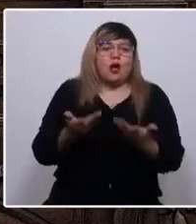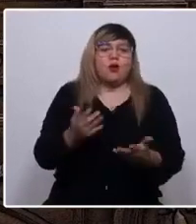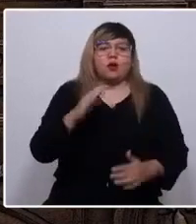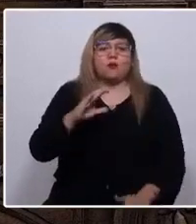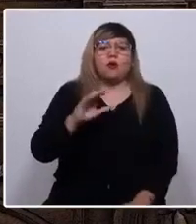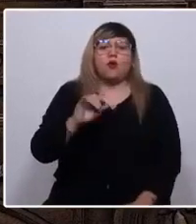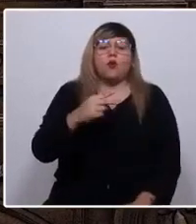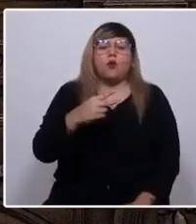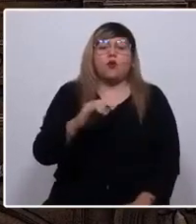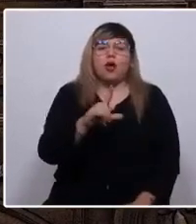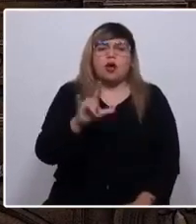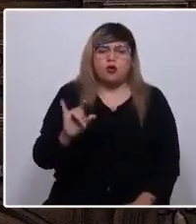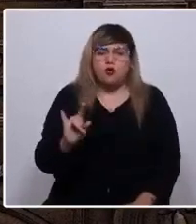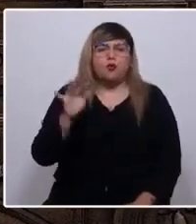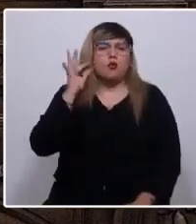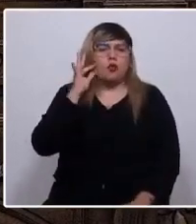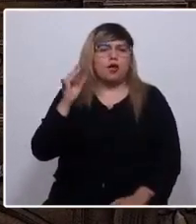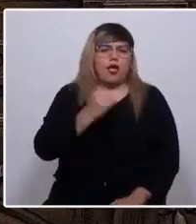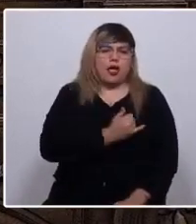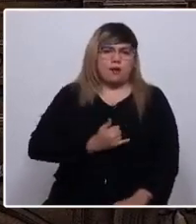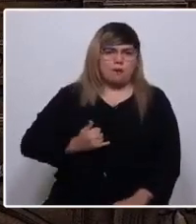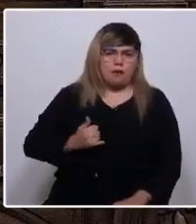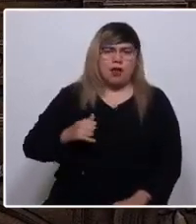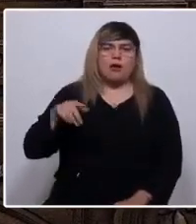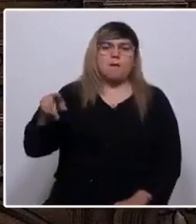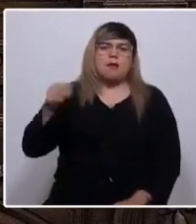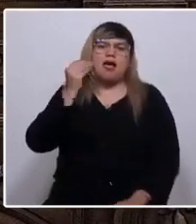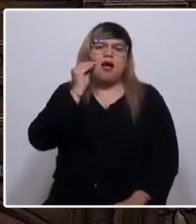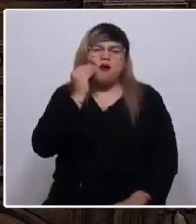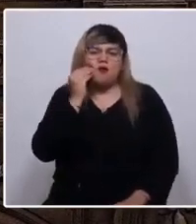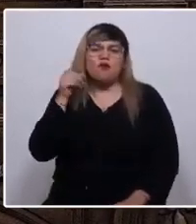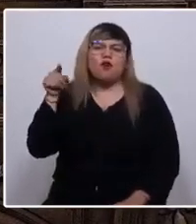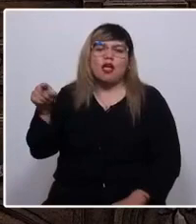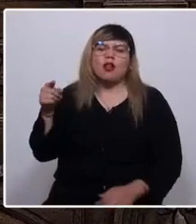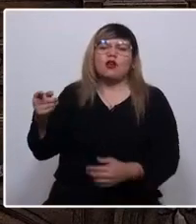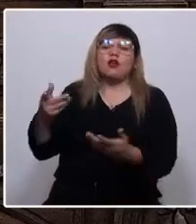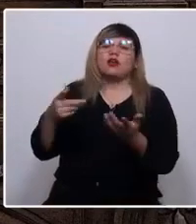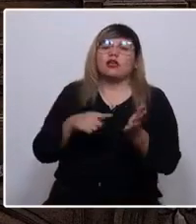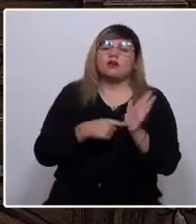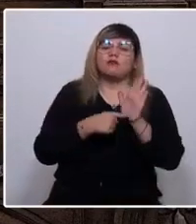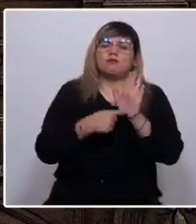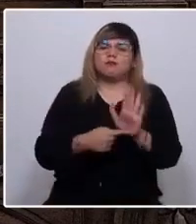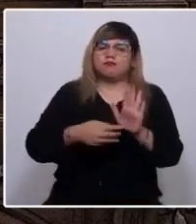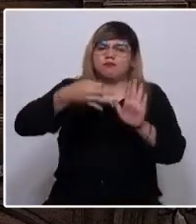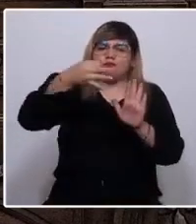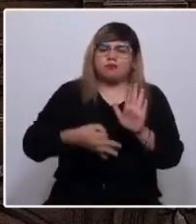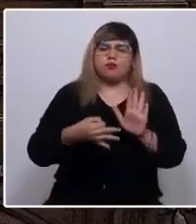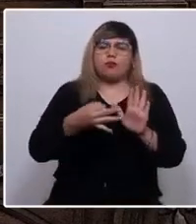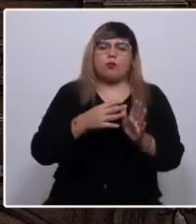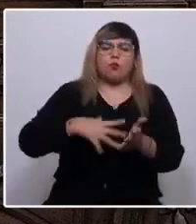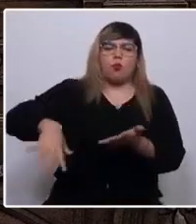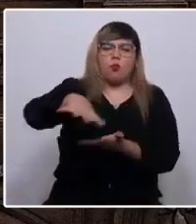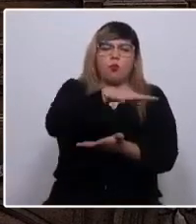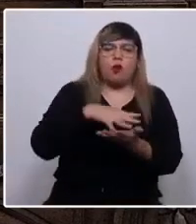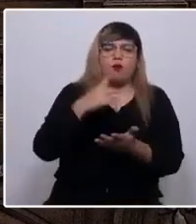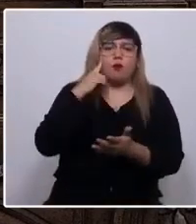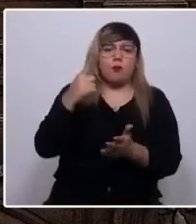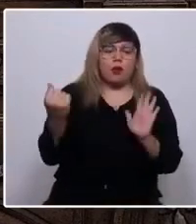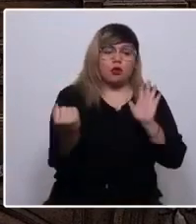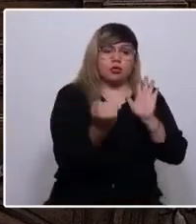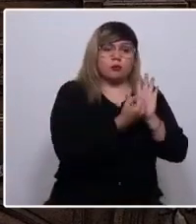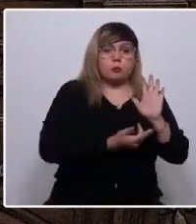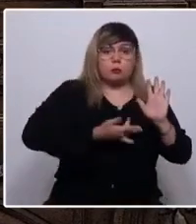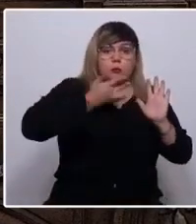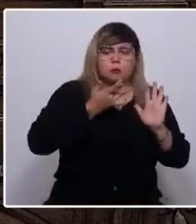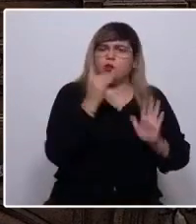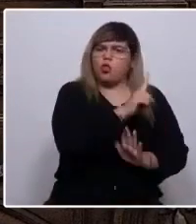como Mujer Aymara, junto a Michacha Franco, el reconocimiento formal de la existencia de nuestro pueblo, pero no solo de manera simbólica, sino